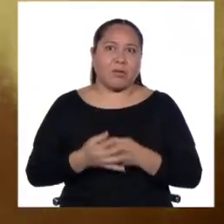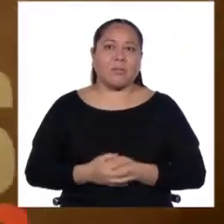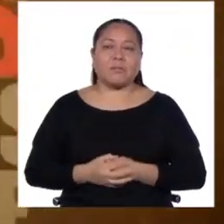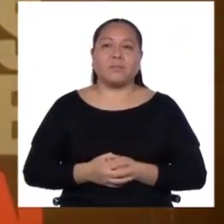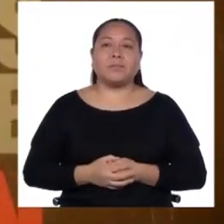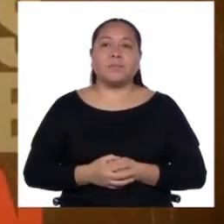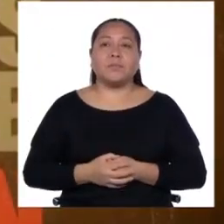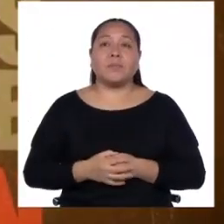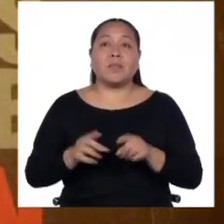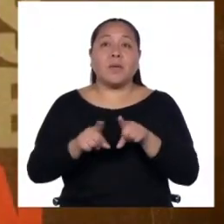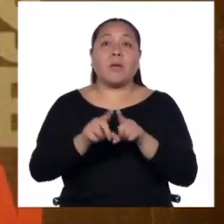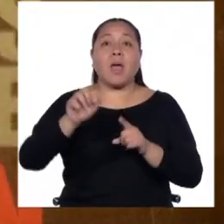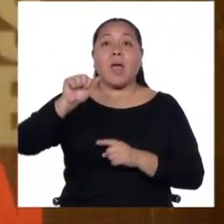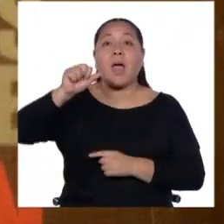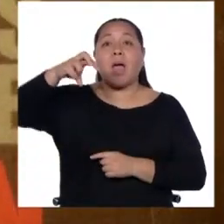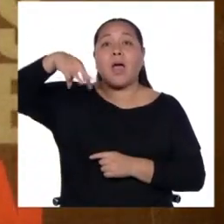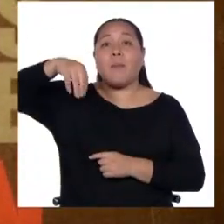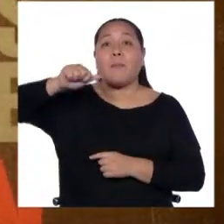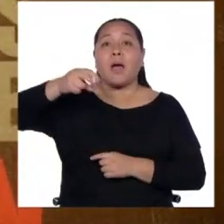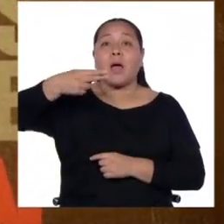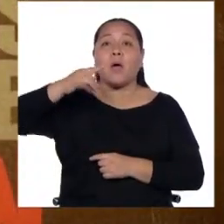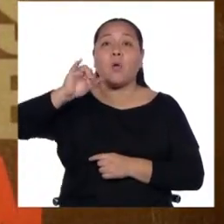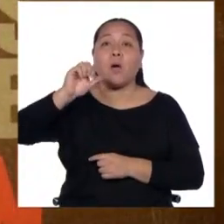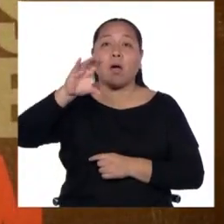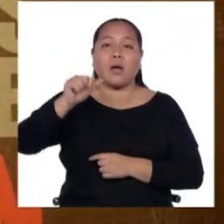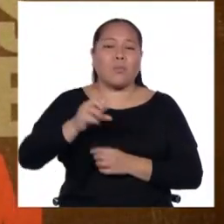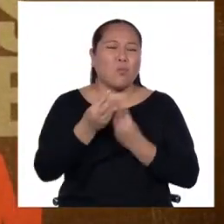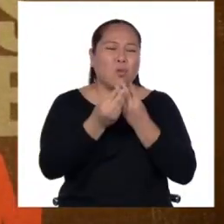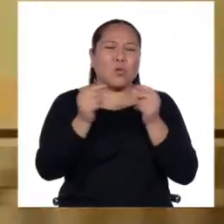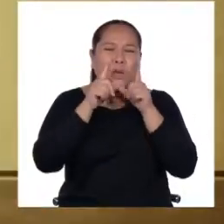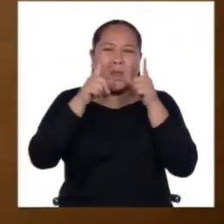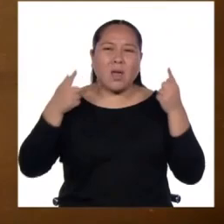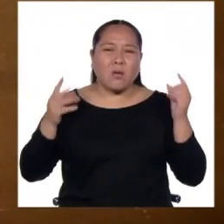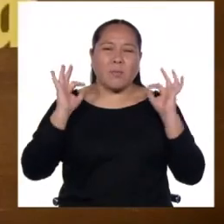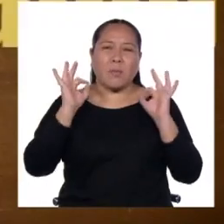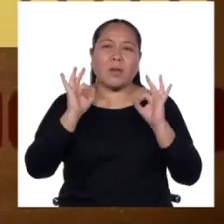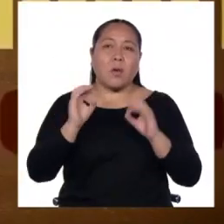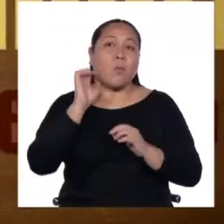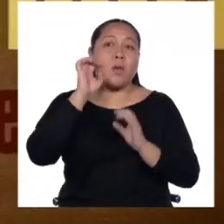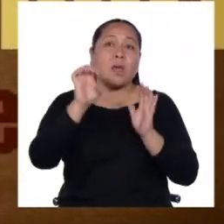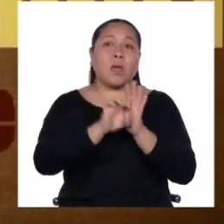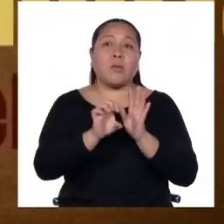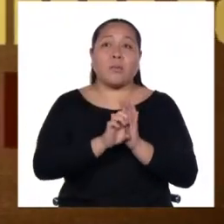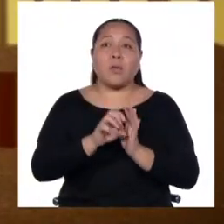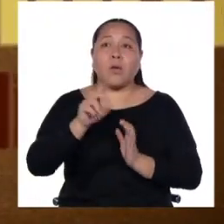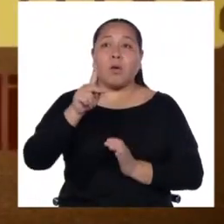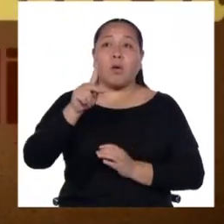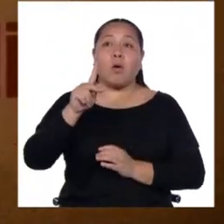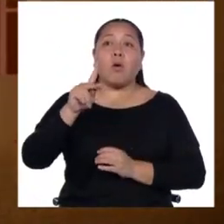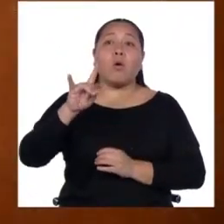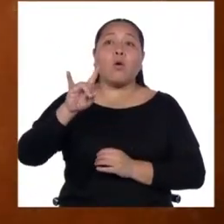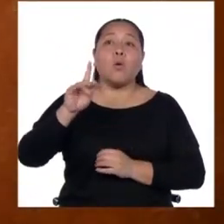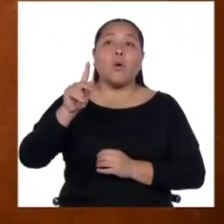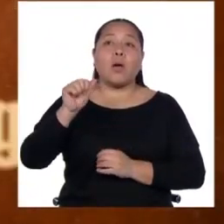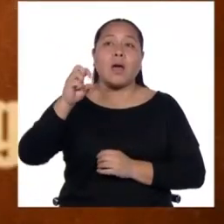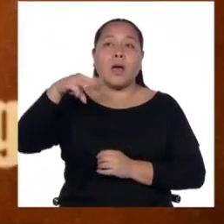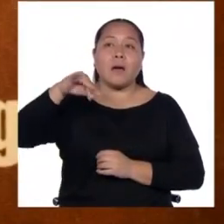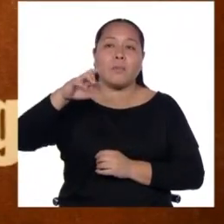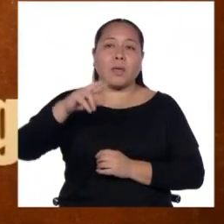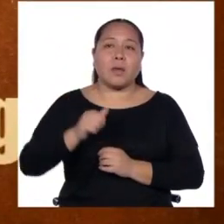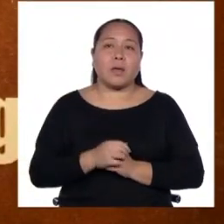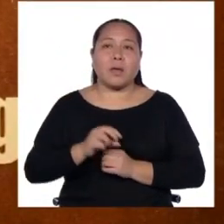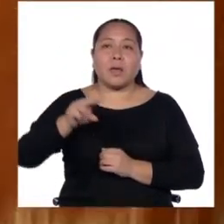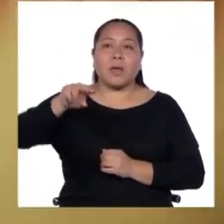Además del Amahuaca, muchísimas lenguas están en peligro, como por ejemplo el Kukama Kukamiria, el